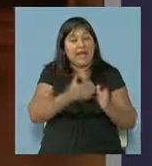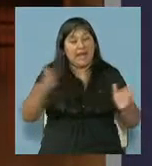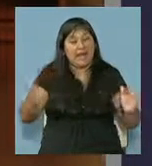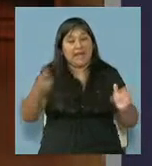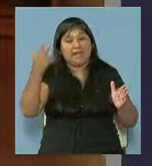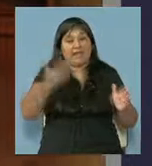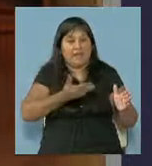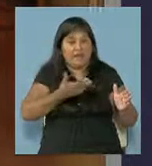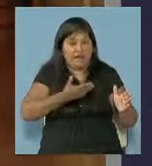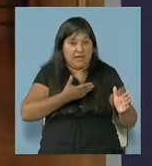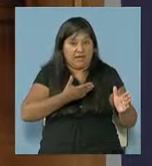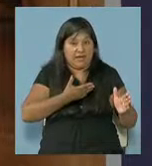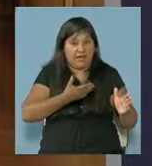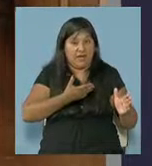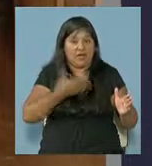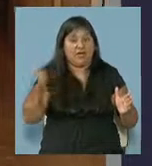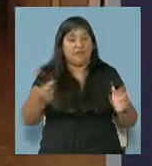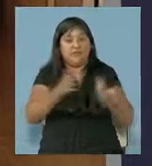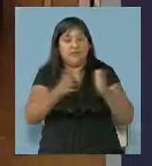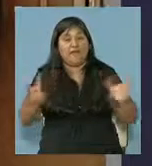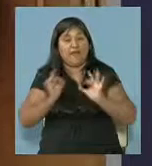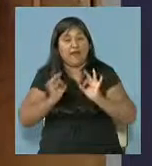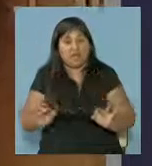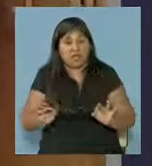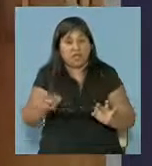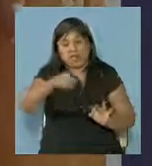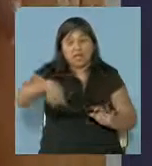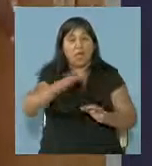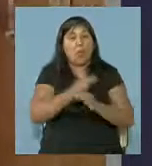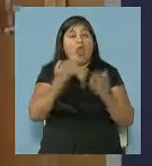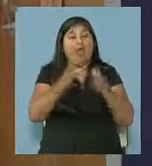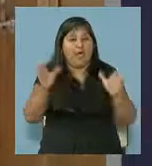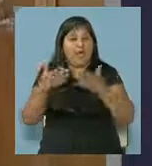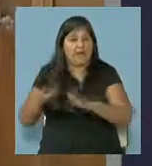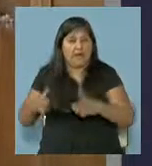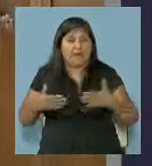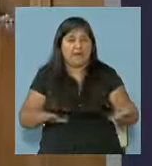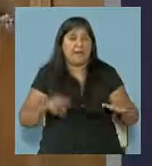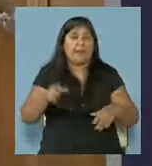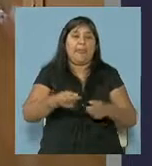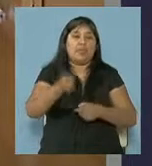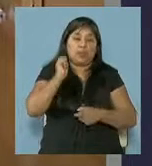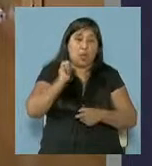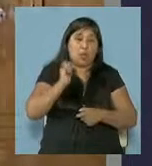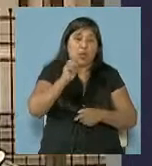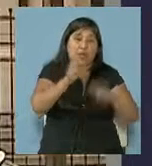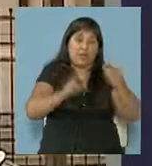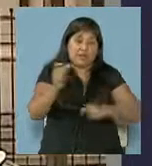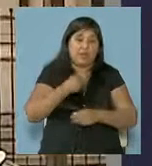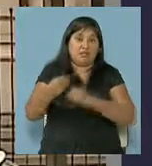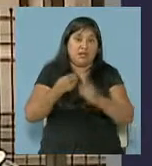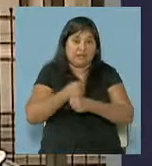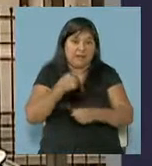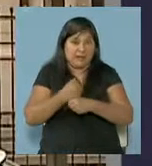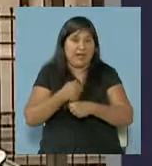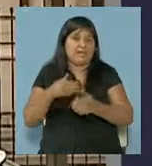periodo ya de vacaciones. Los establecimientos permanecerán abiertos. El turno para el personal será organizado por los directores